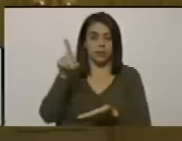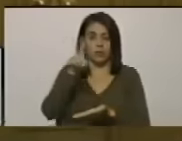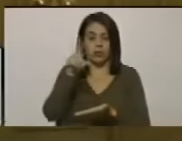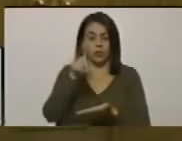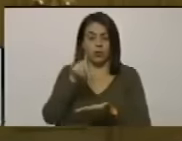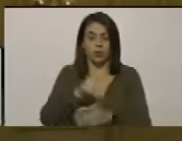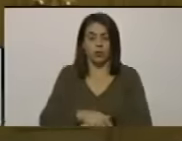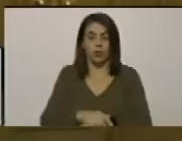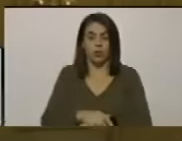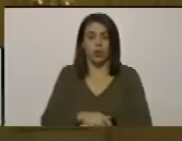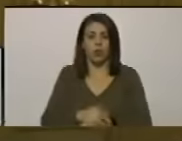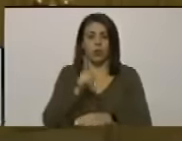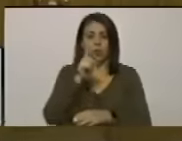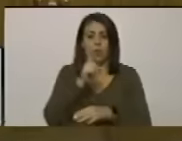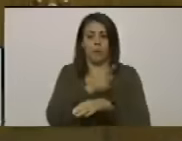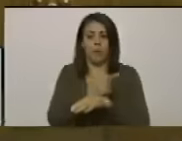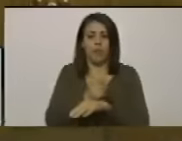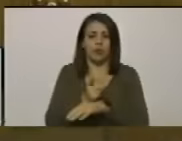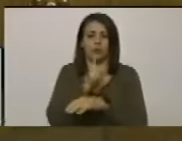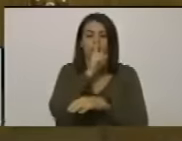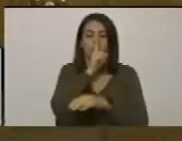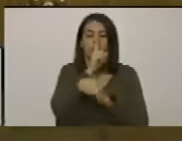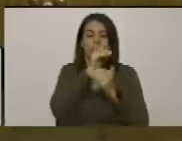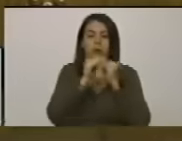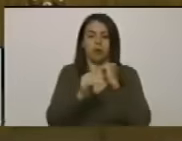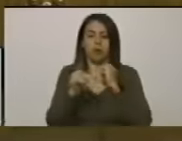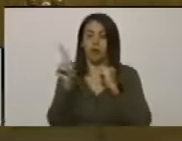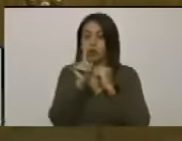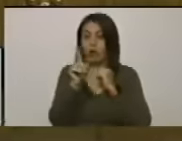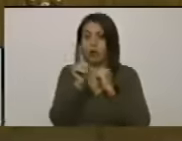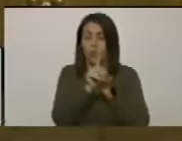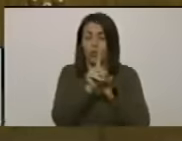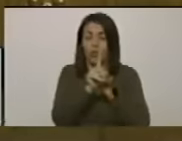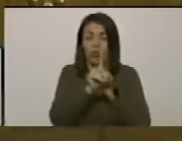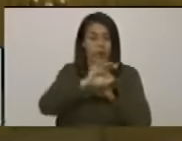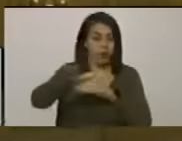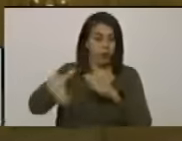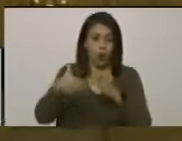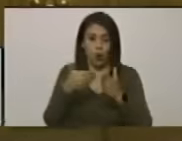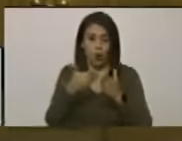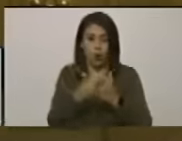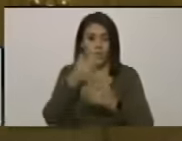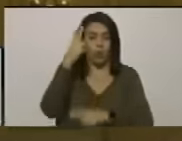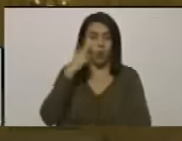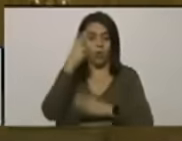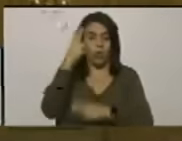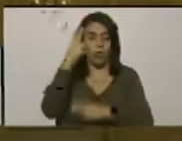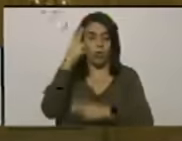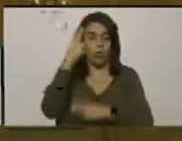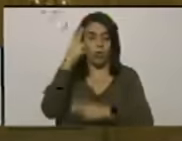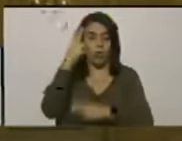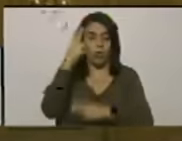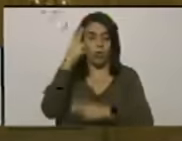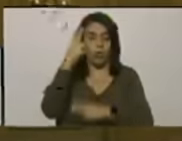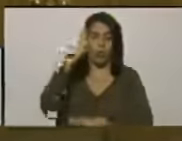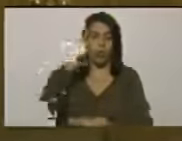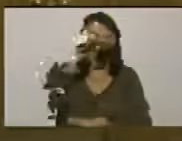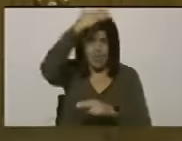guardar un minuto de silencio sino que le brindemos que le brindemos